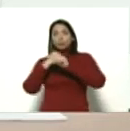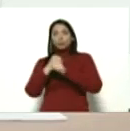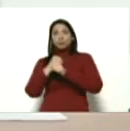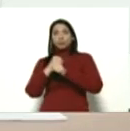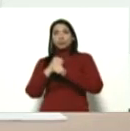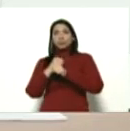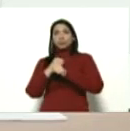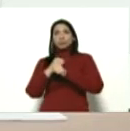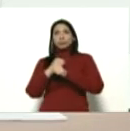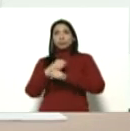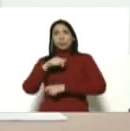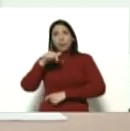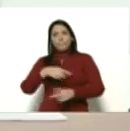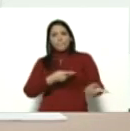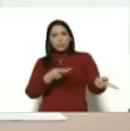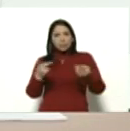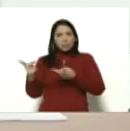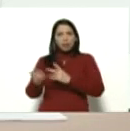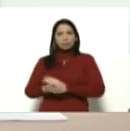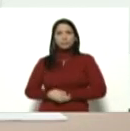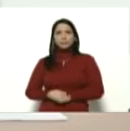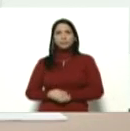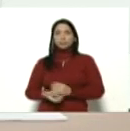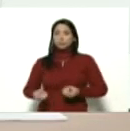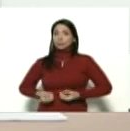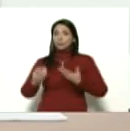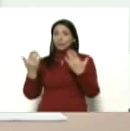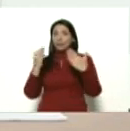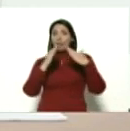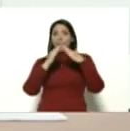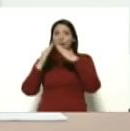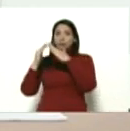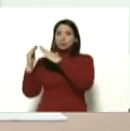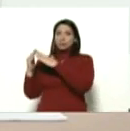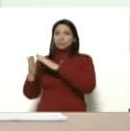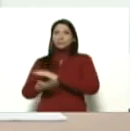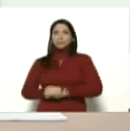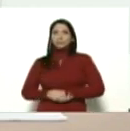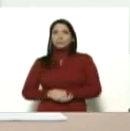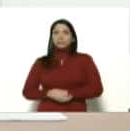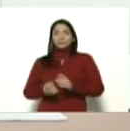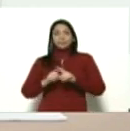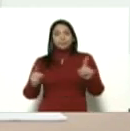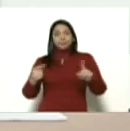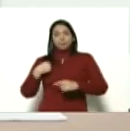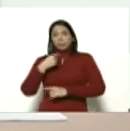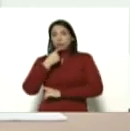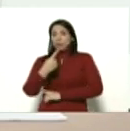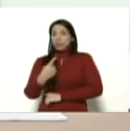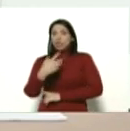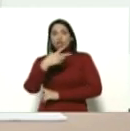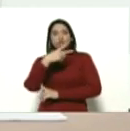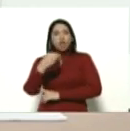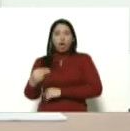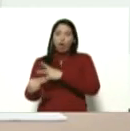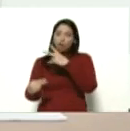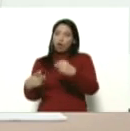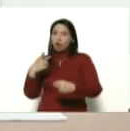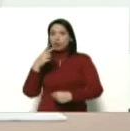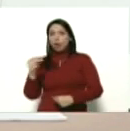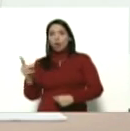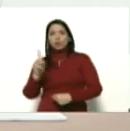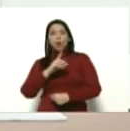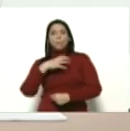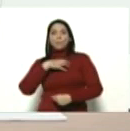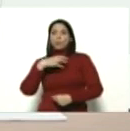Hoy me invitaron a la entrega de unos apartamentos pero yo dije no, no, no, no puedo